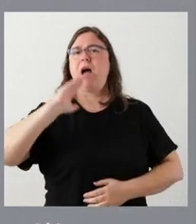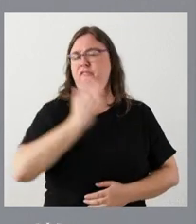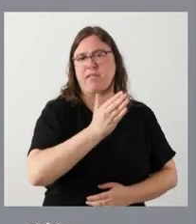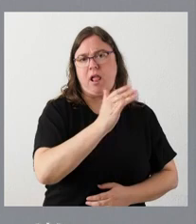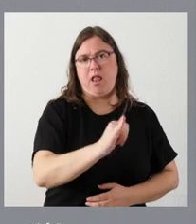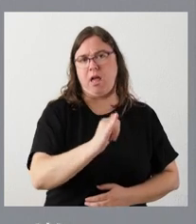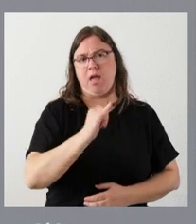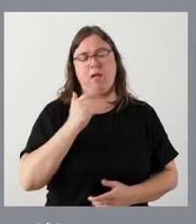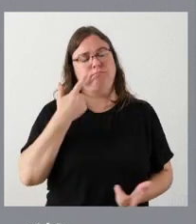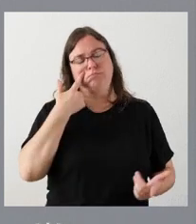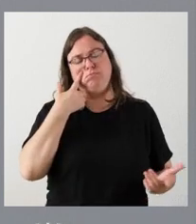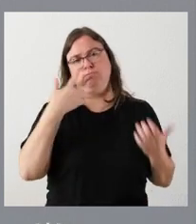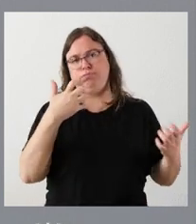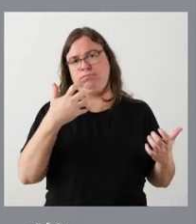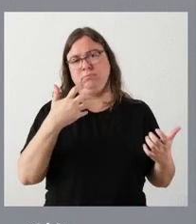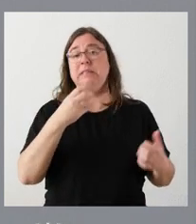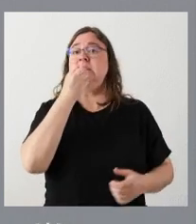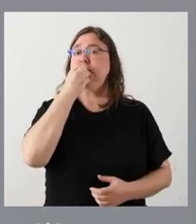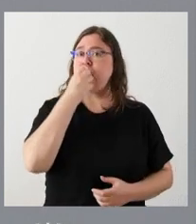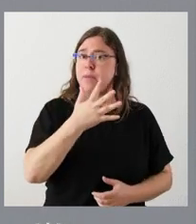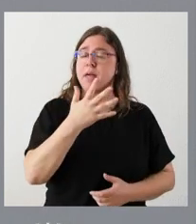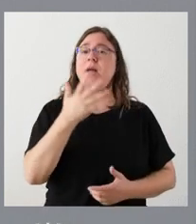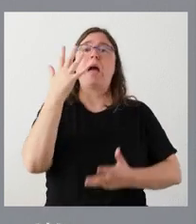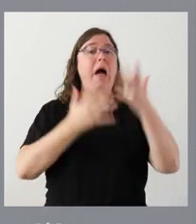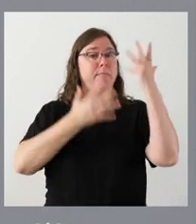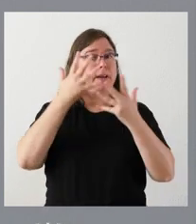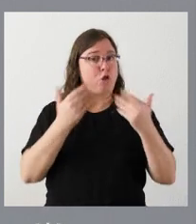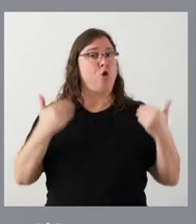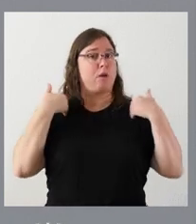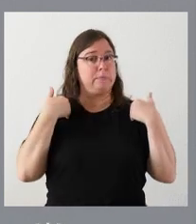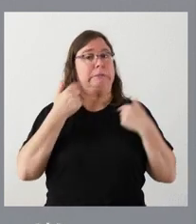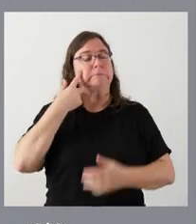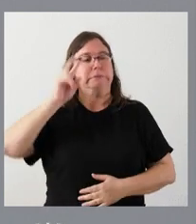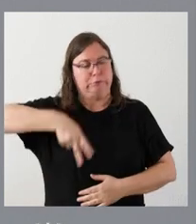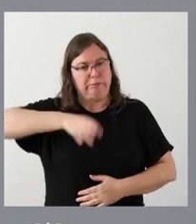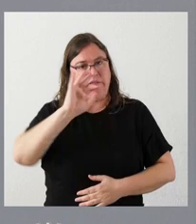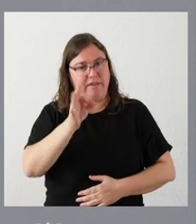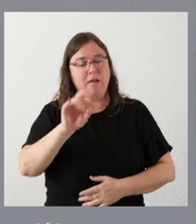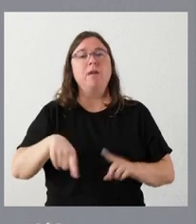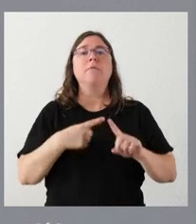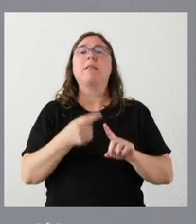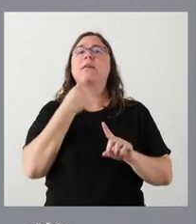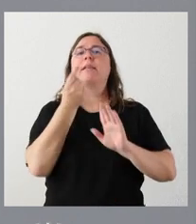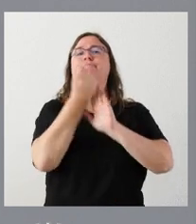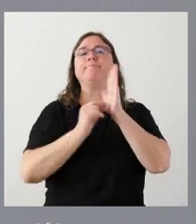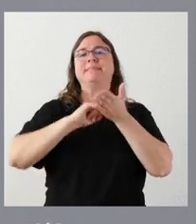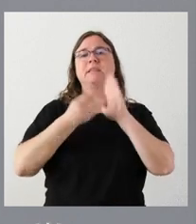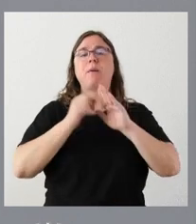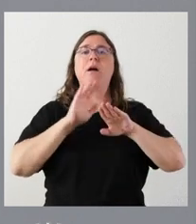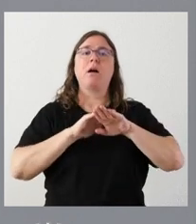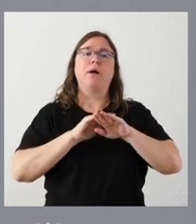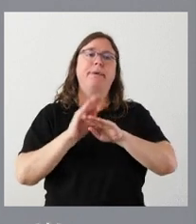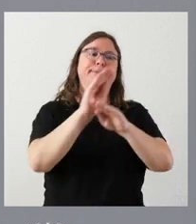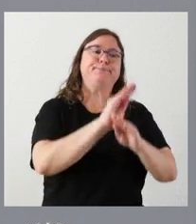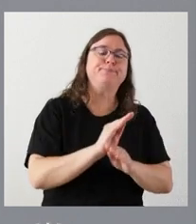era algo público. Es bueno que la Administración que causó el perjuicio lo reconozca y establezca los mecanismos para mitigarlo,